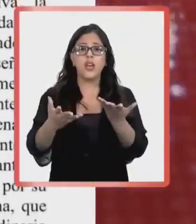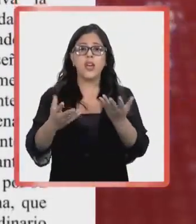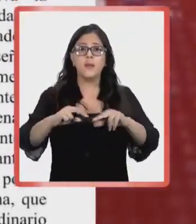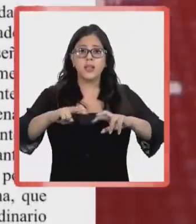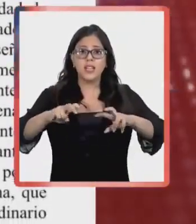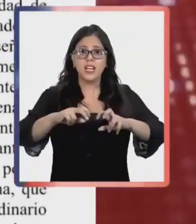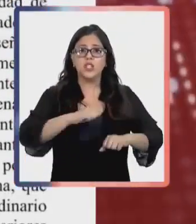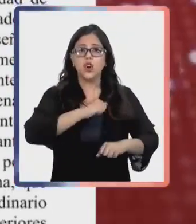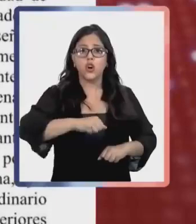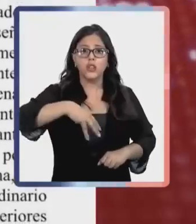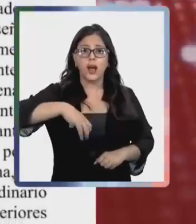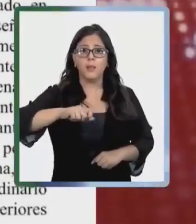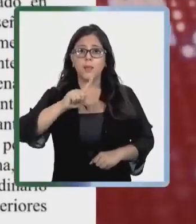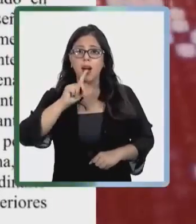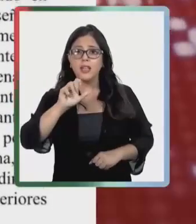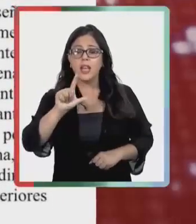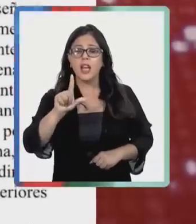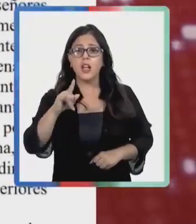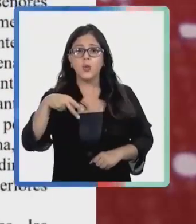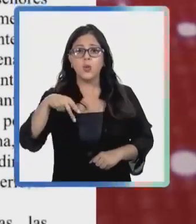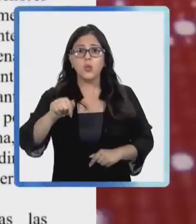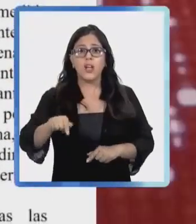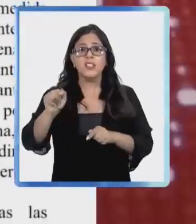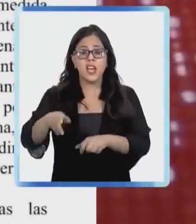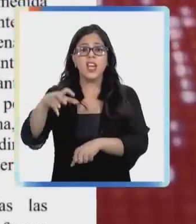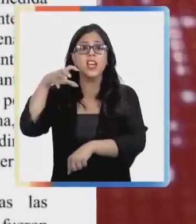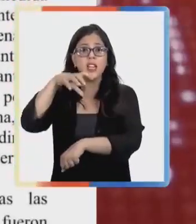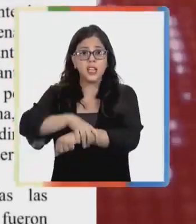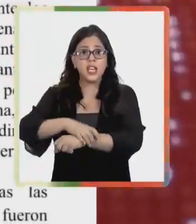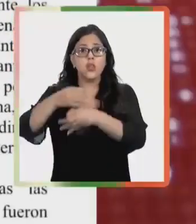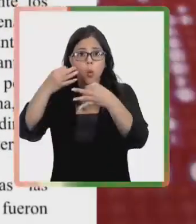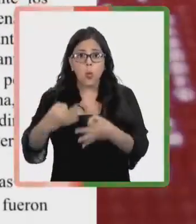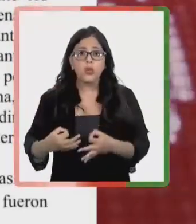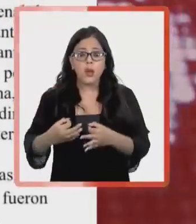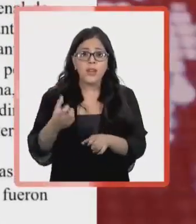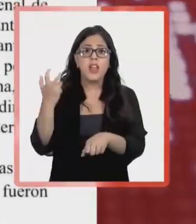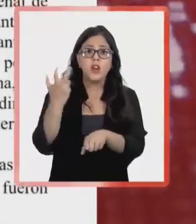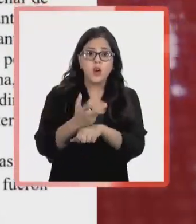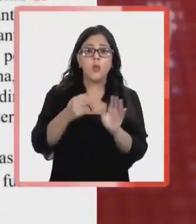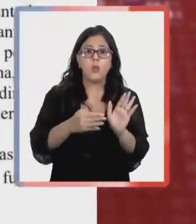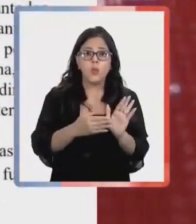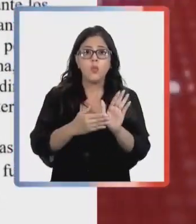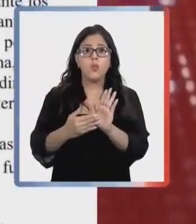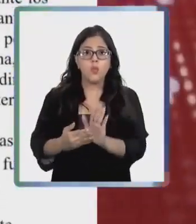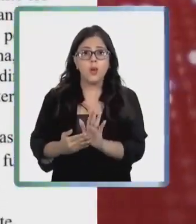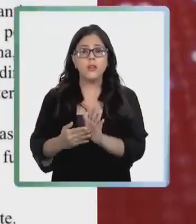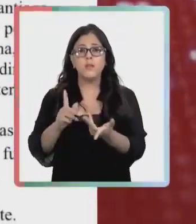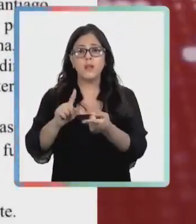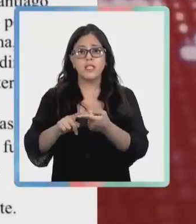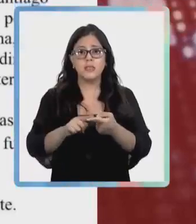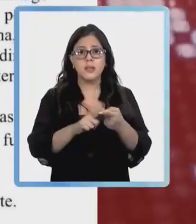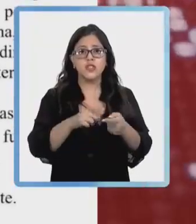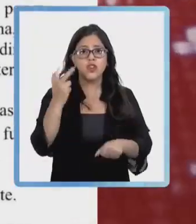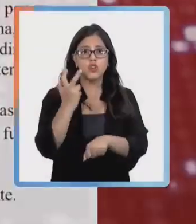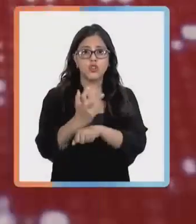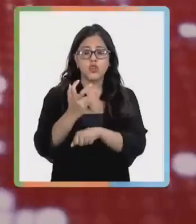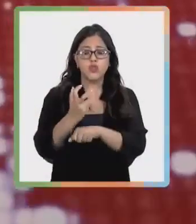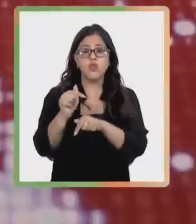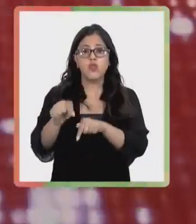Mateluna y explicó que el acusado fue detenido en flagrancia por los hechos, lo que demostró su participación en el robo.